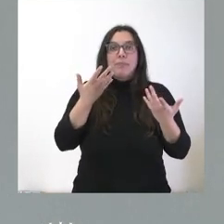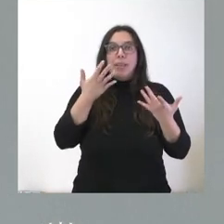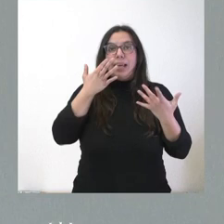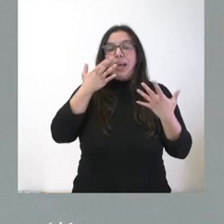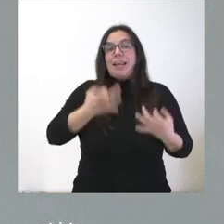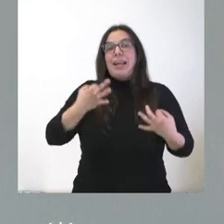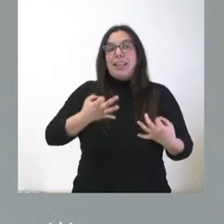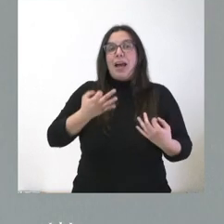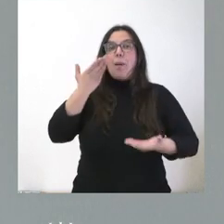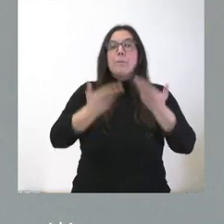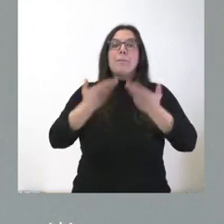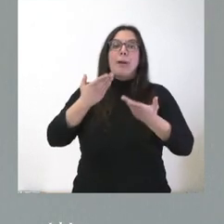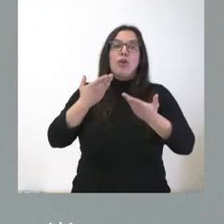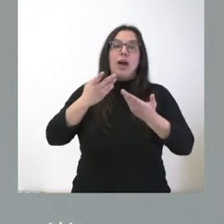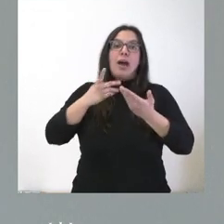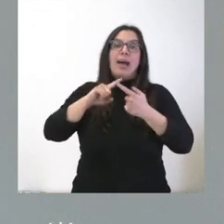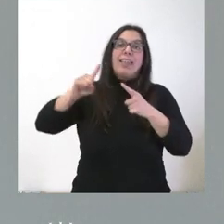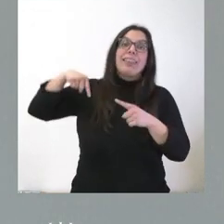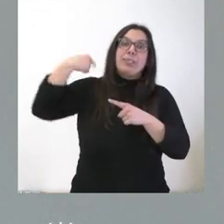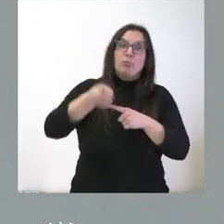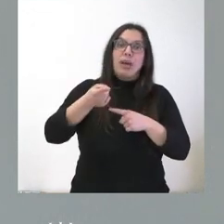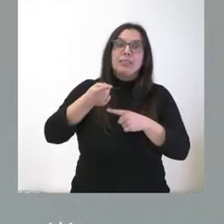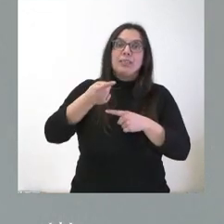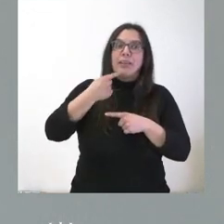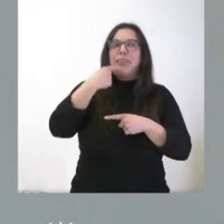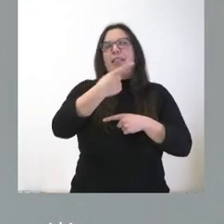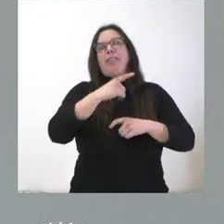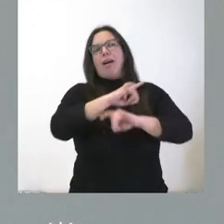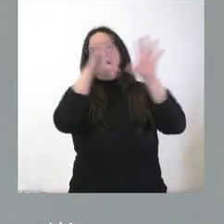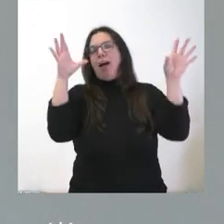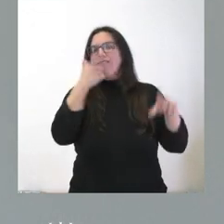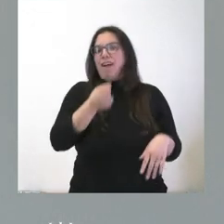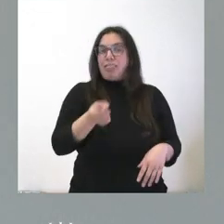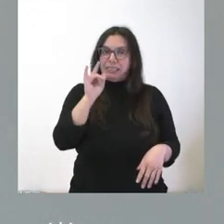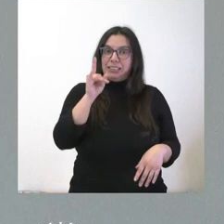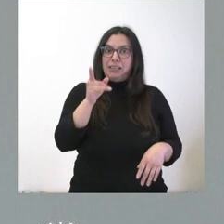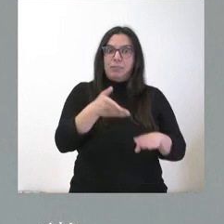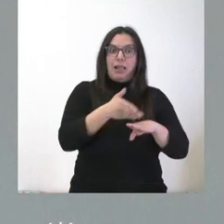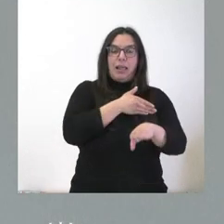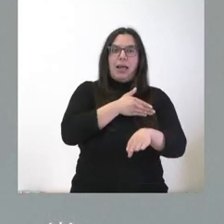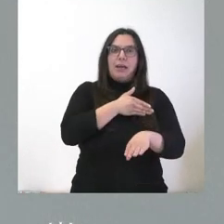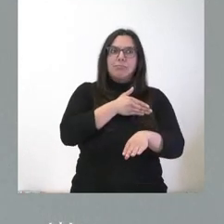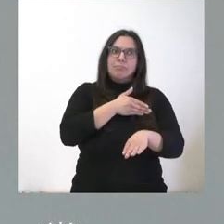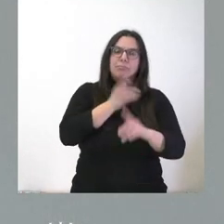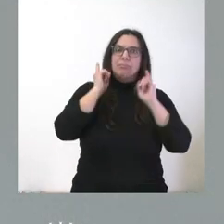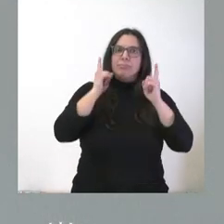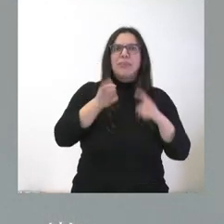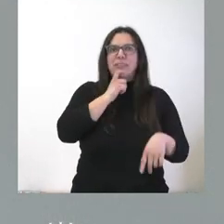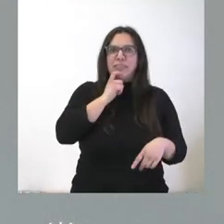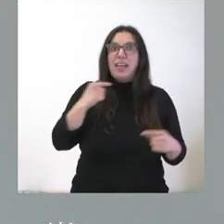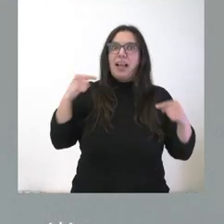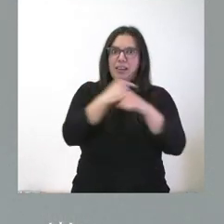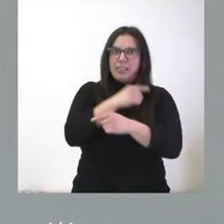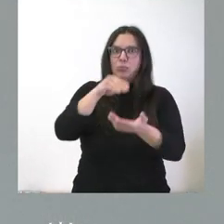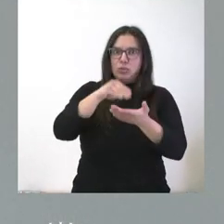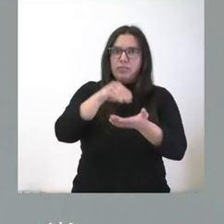lógicamente, valorar los hechos una vez que los hechos no han ocurrido y ha pasado el tiempo. Pero también hemos tenido circunstancias a la inversa, ¿no?